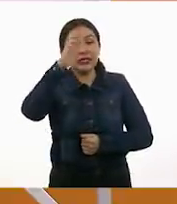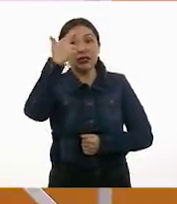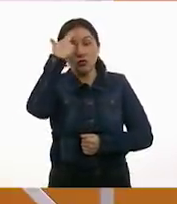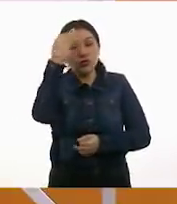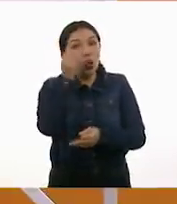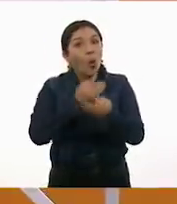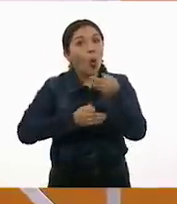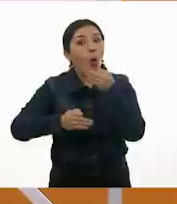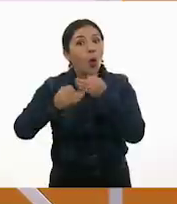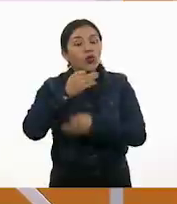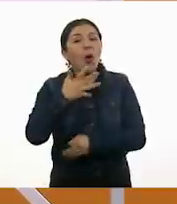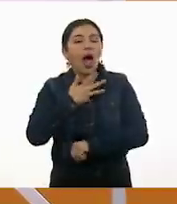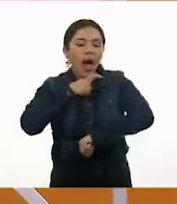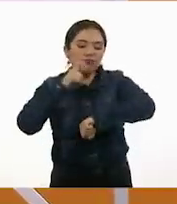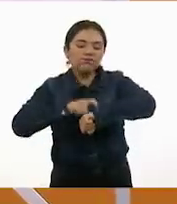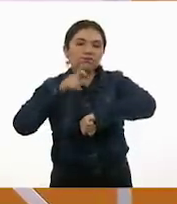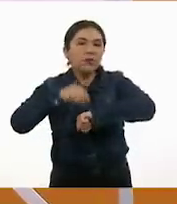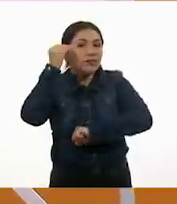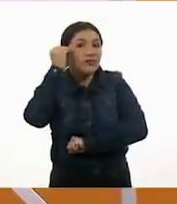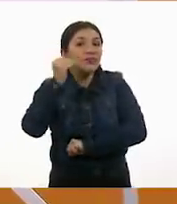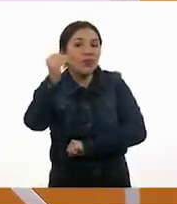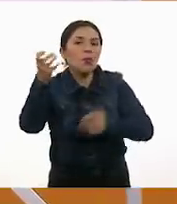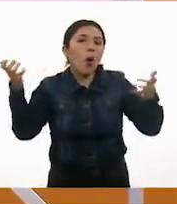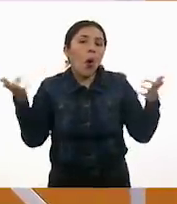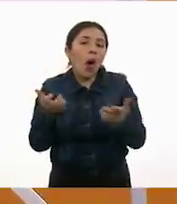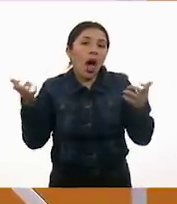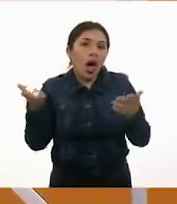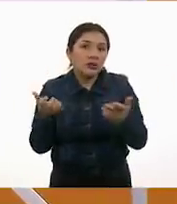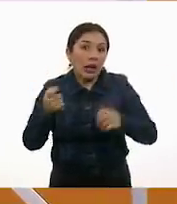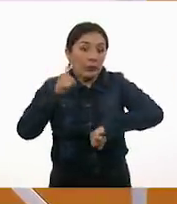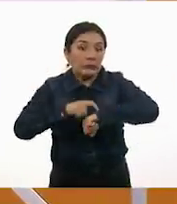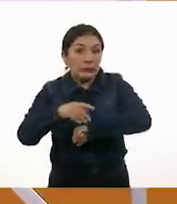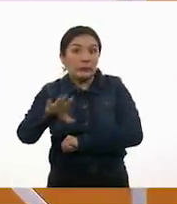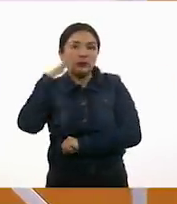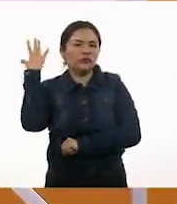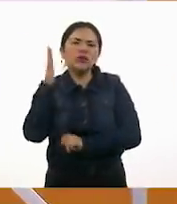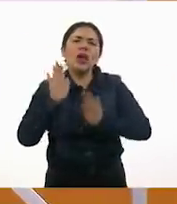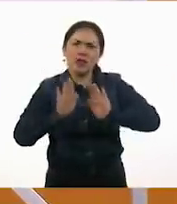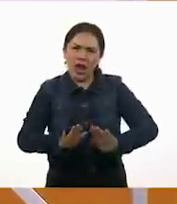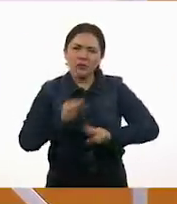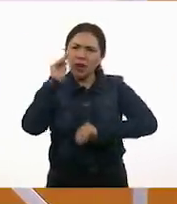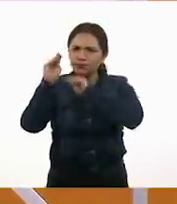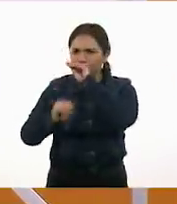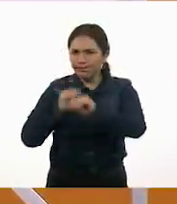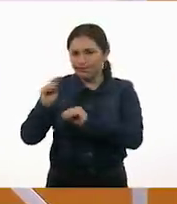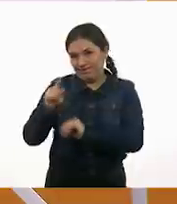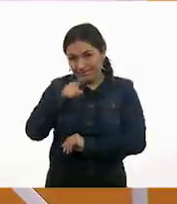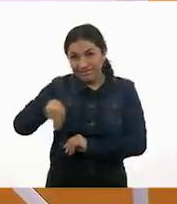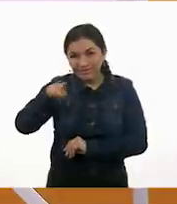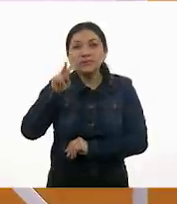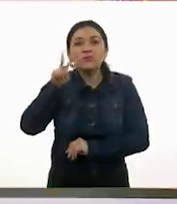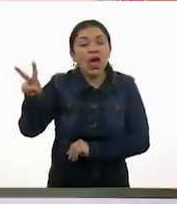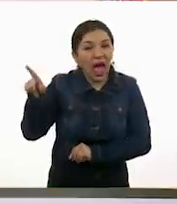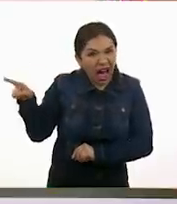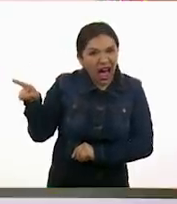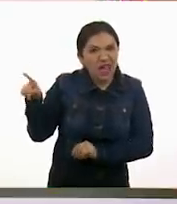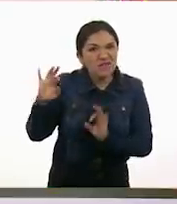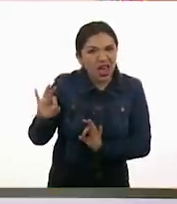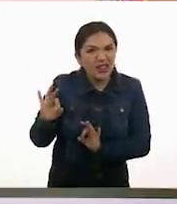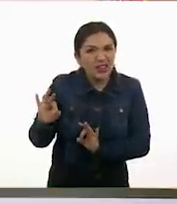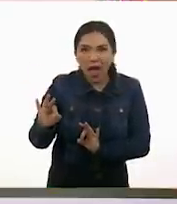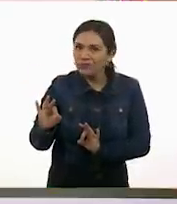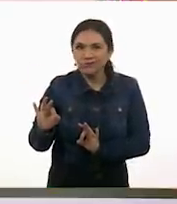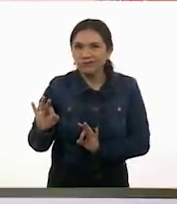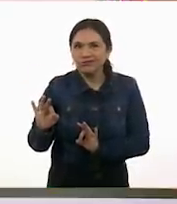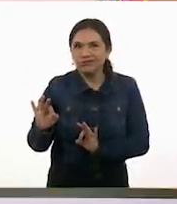todos tenemos nuestro tiempo para hacer las actividades. ¿Va así? No. ¿Cómo va?